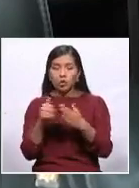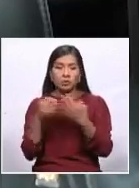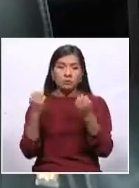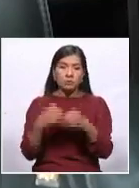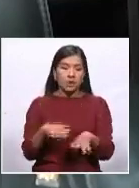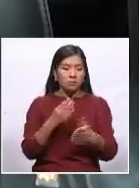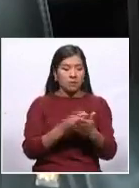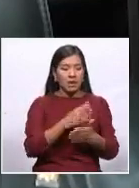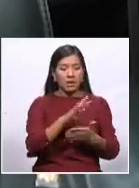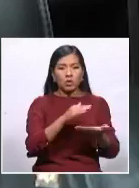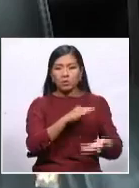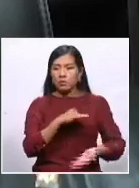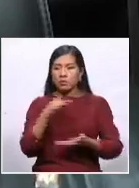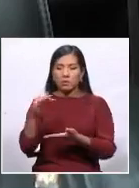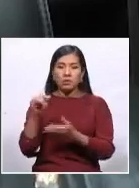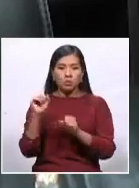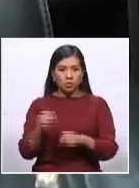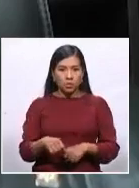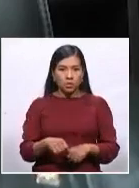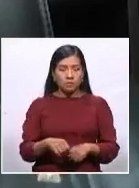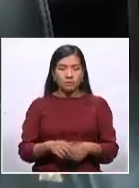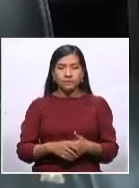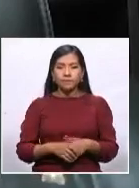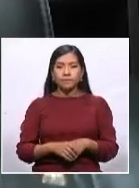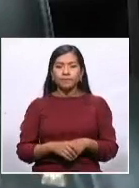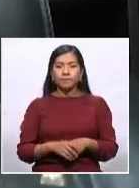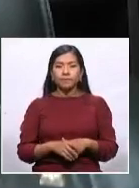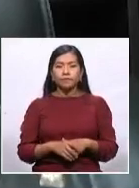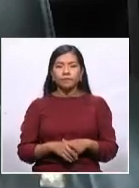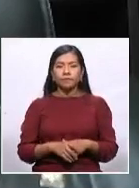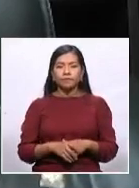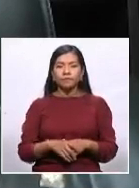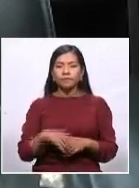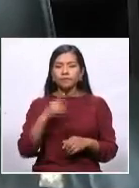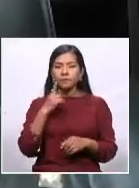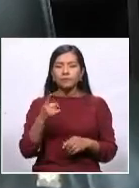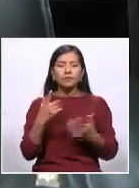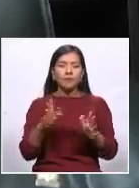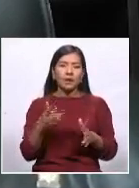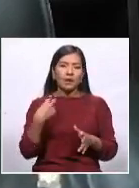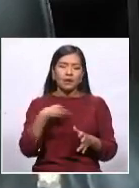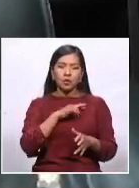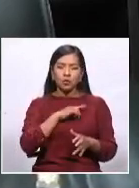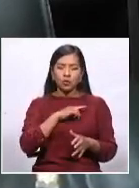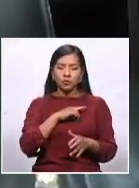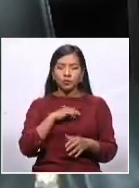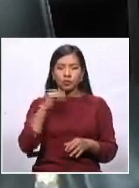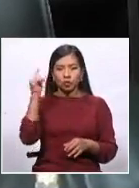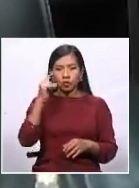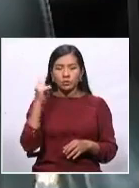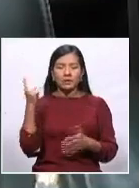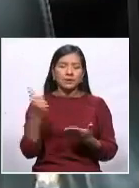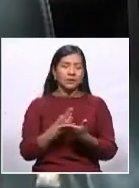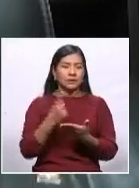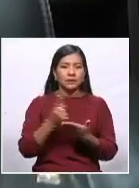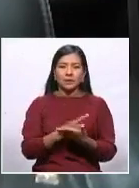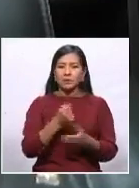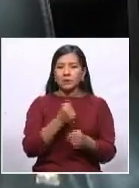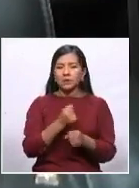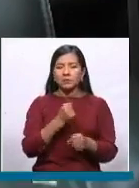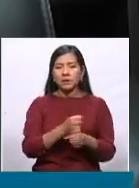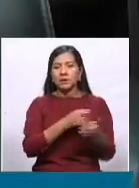recibir Santa Cruz por redistribución mira Iván nosotros siempre nos hemos caracterizado por ser responsables